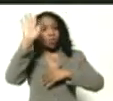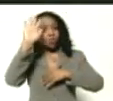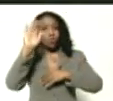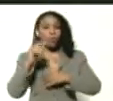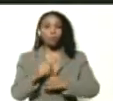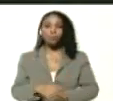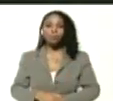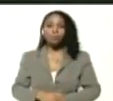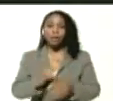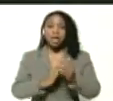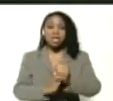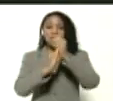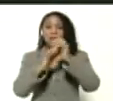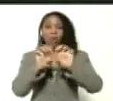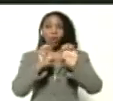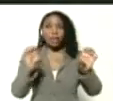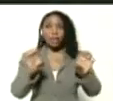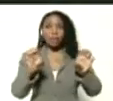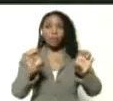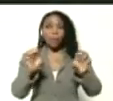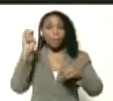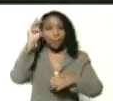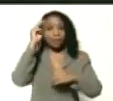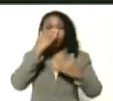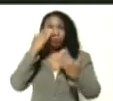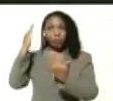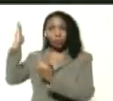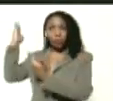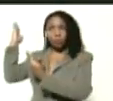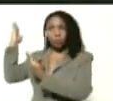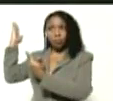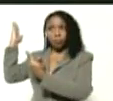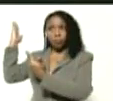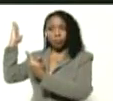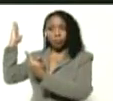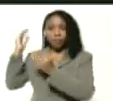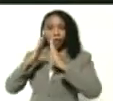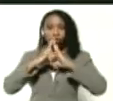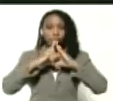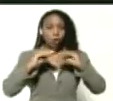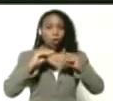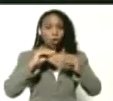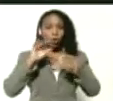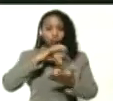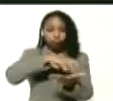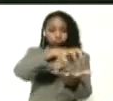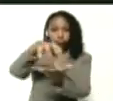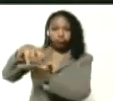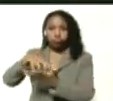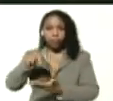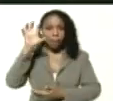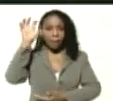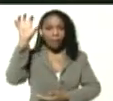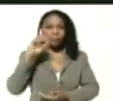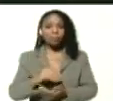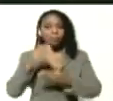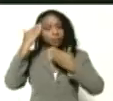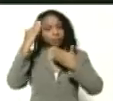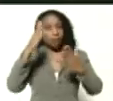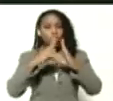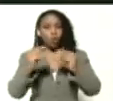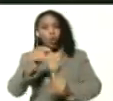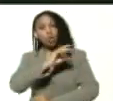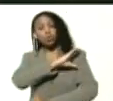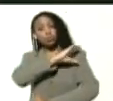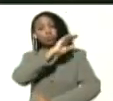líderes educativos, maestras y maestros de todos los estados del país. Mi saludo a todos los rectores y